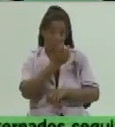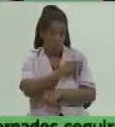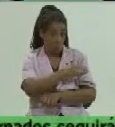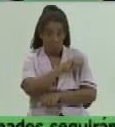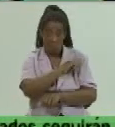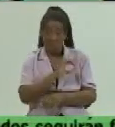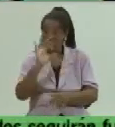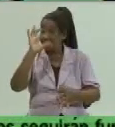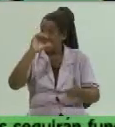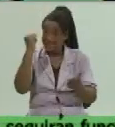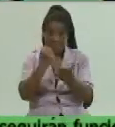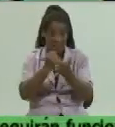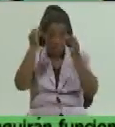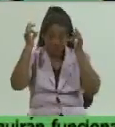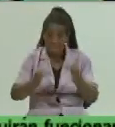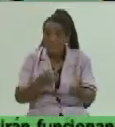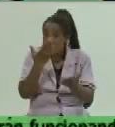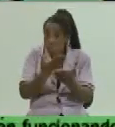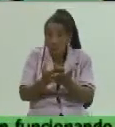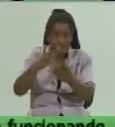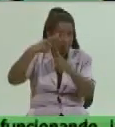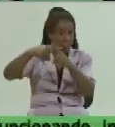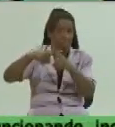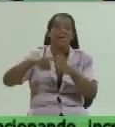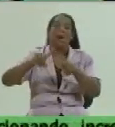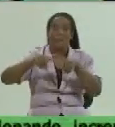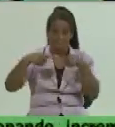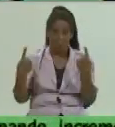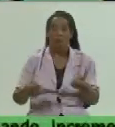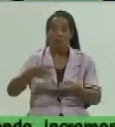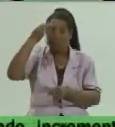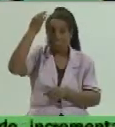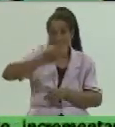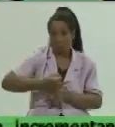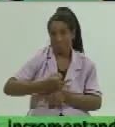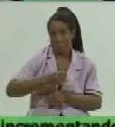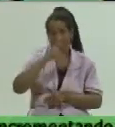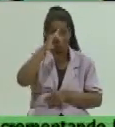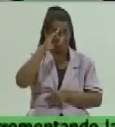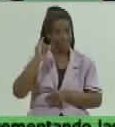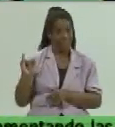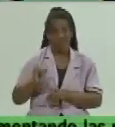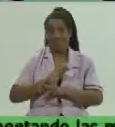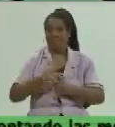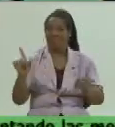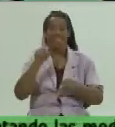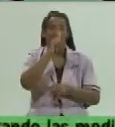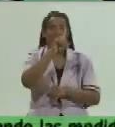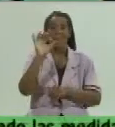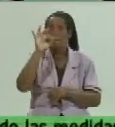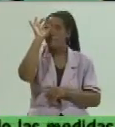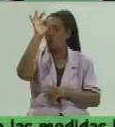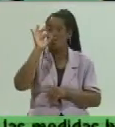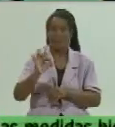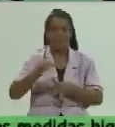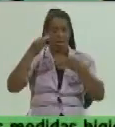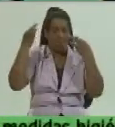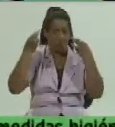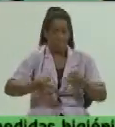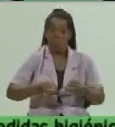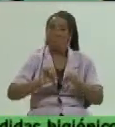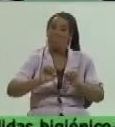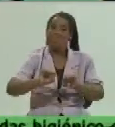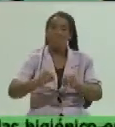que una prueba es confirmada, es porque es confirmada con un 100% de rigor,